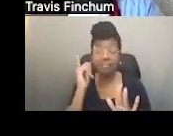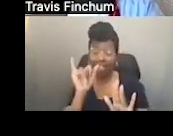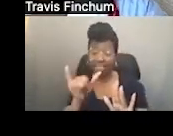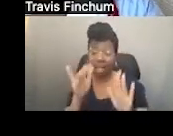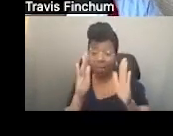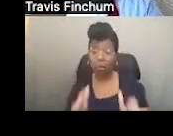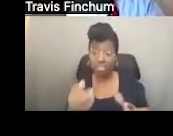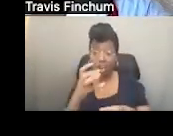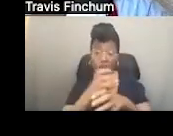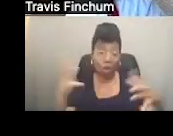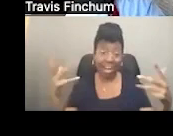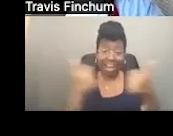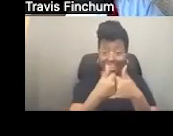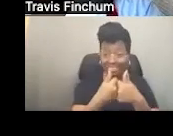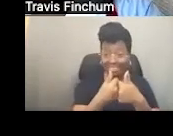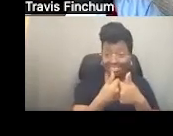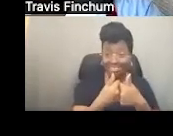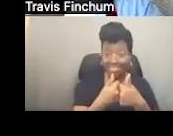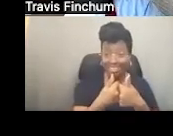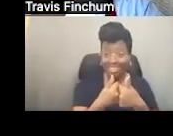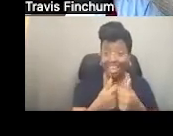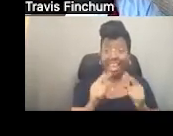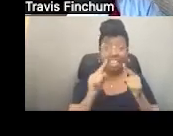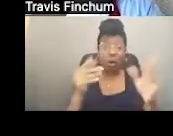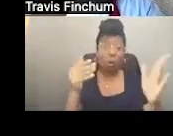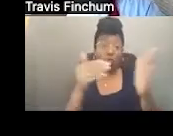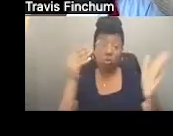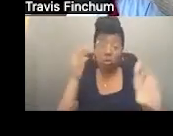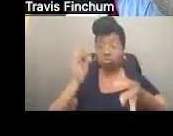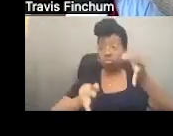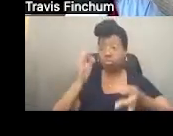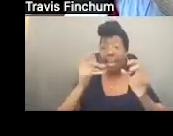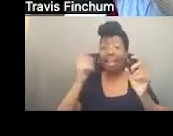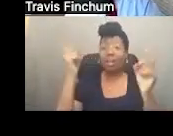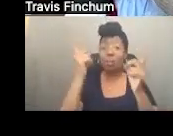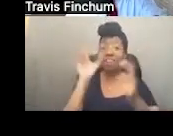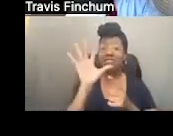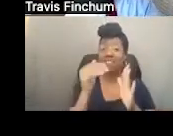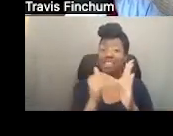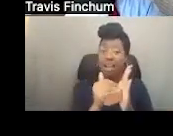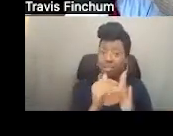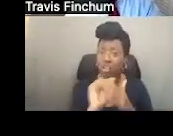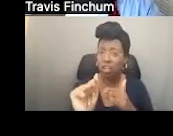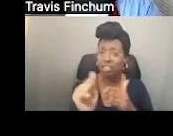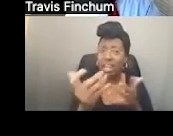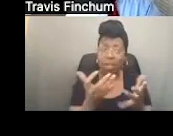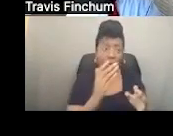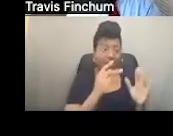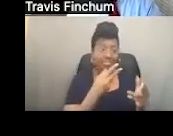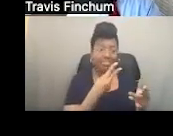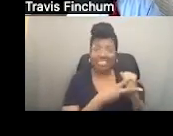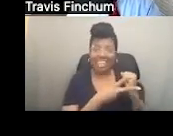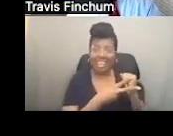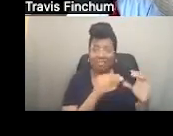y hay una demanda y recuperan 500.000 dólares. Queremos proteger estos fondos.